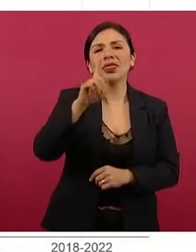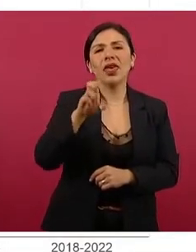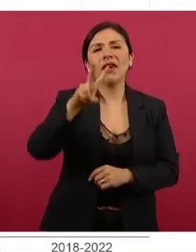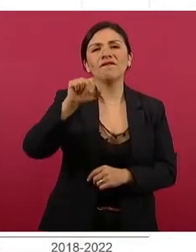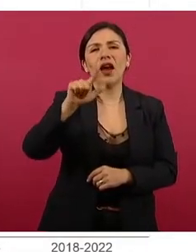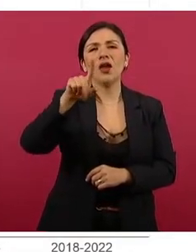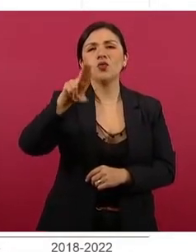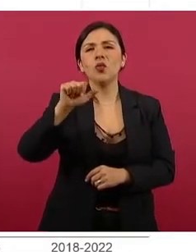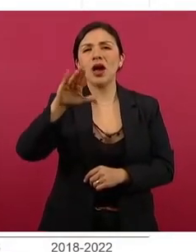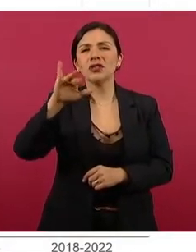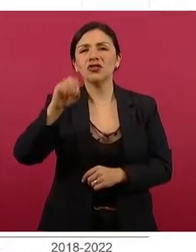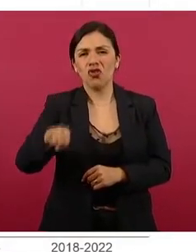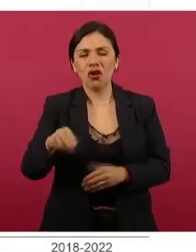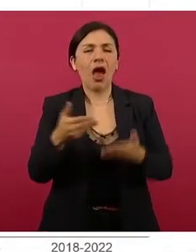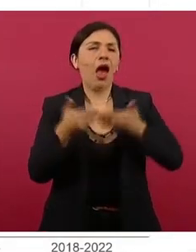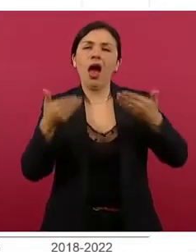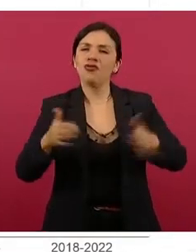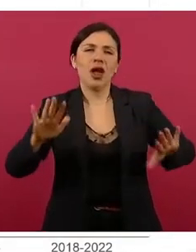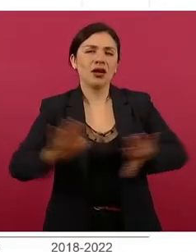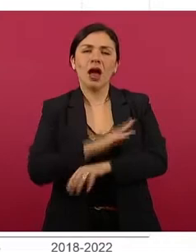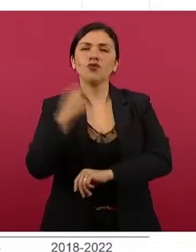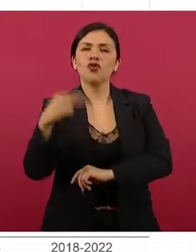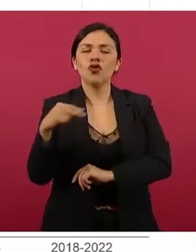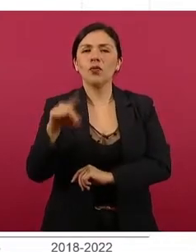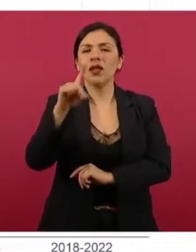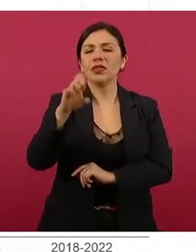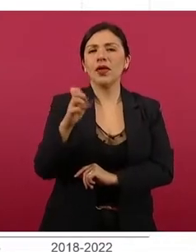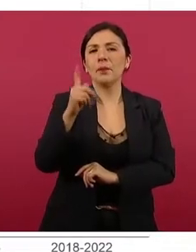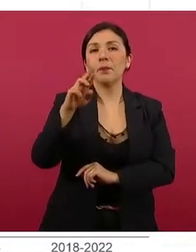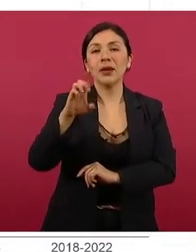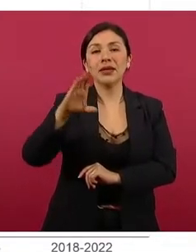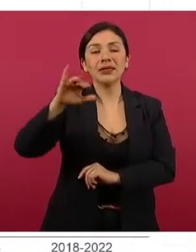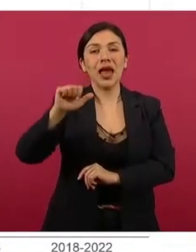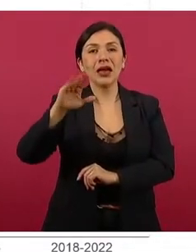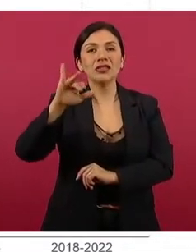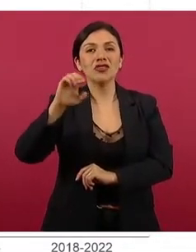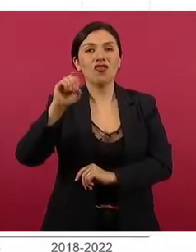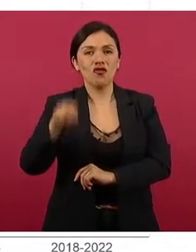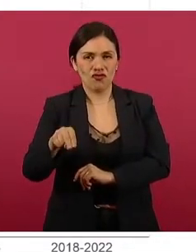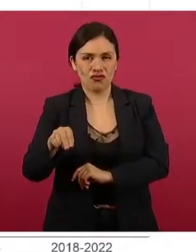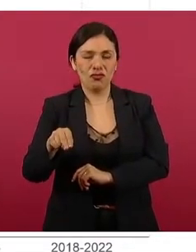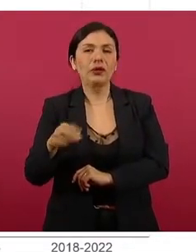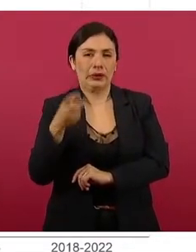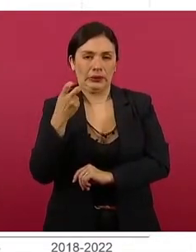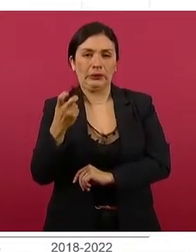pero ahora ya se usa el eufemismo, depreciación